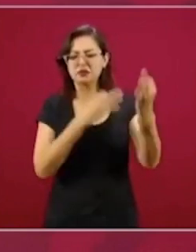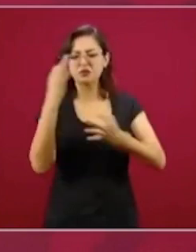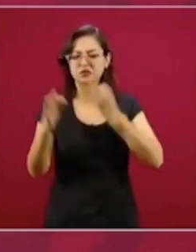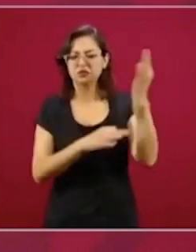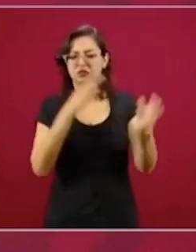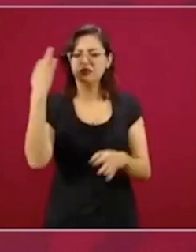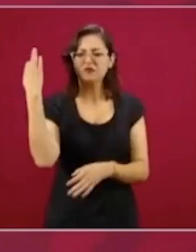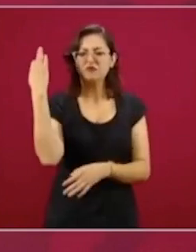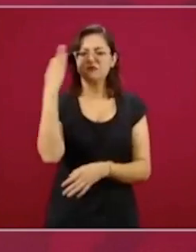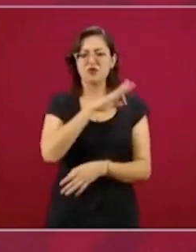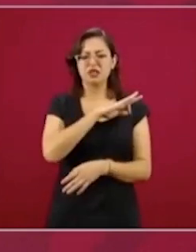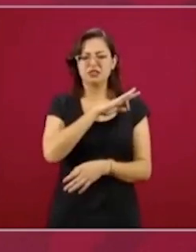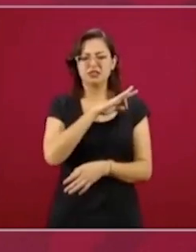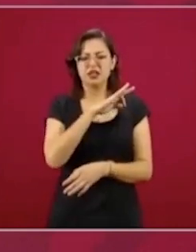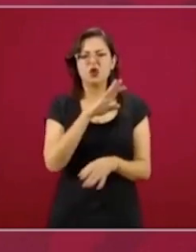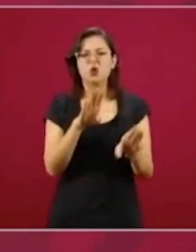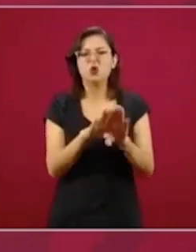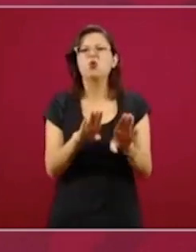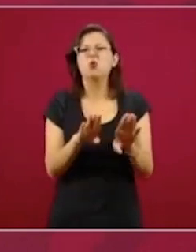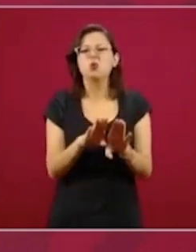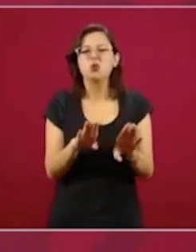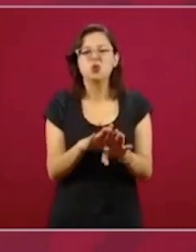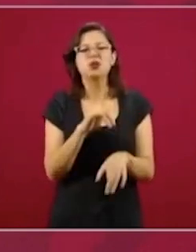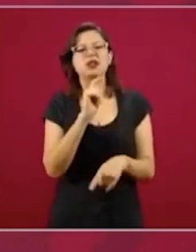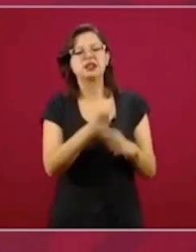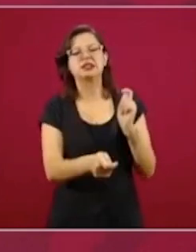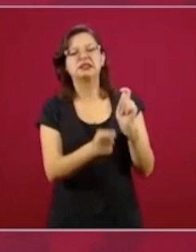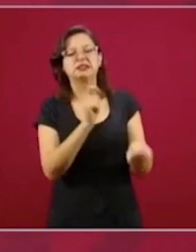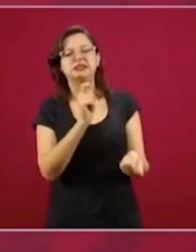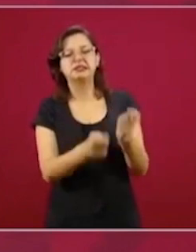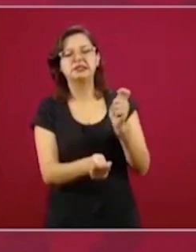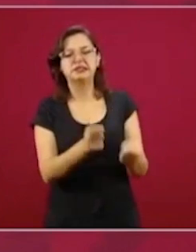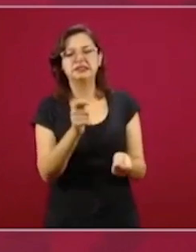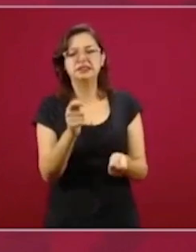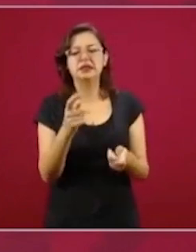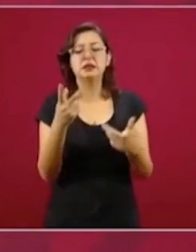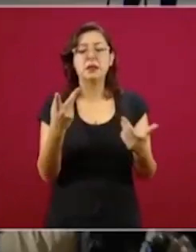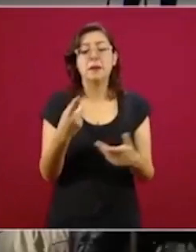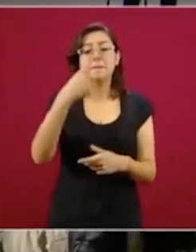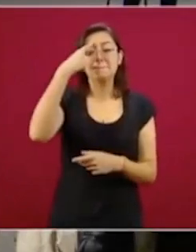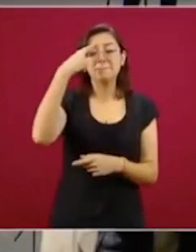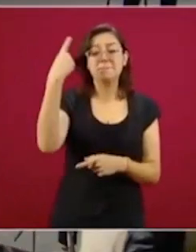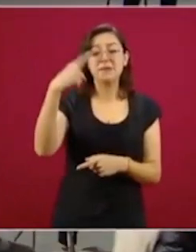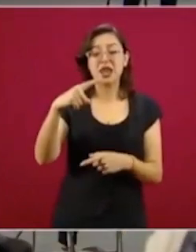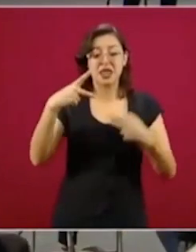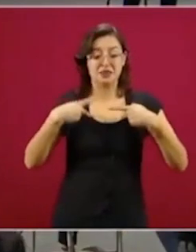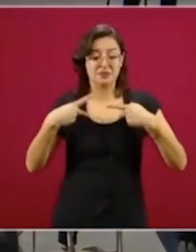con el ánimo de que todos nos volvamos